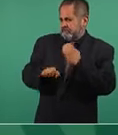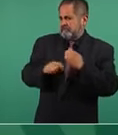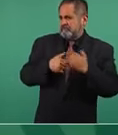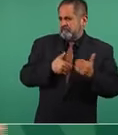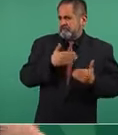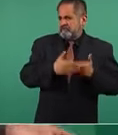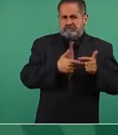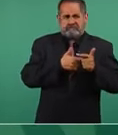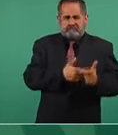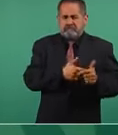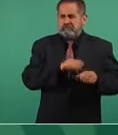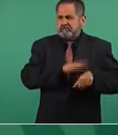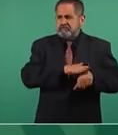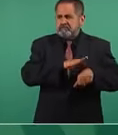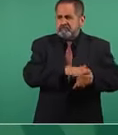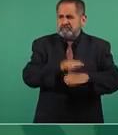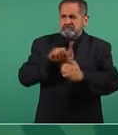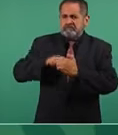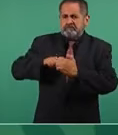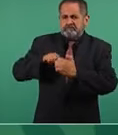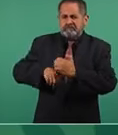Es increíble cómo